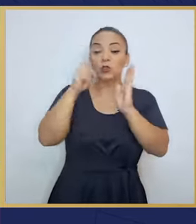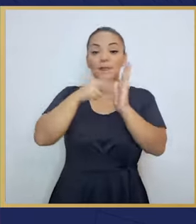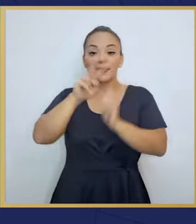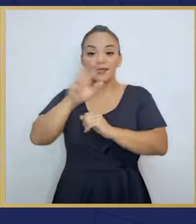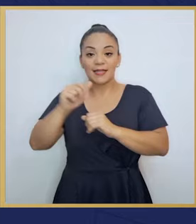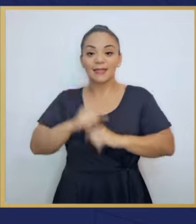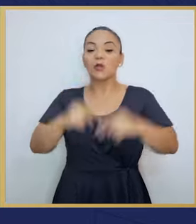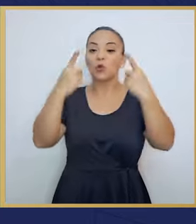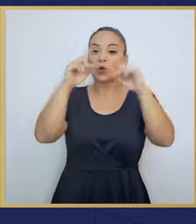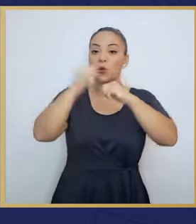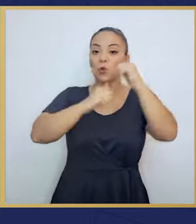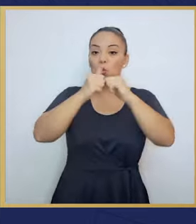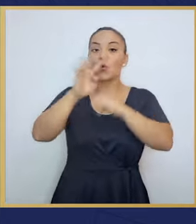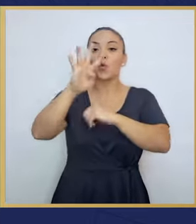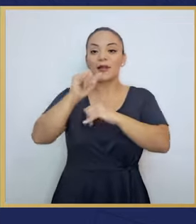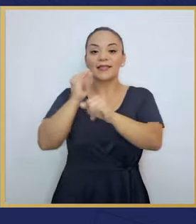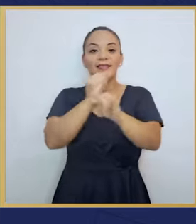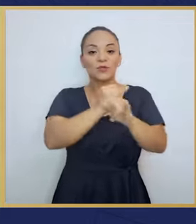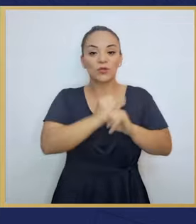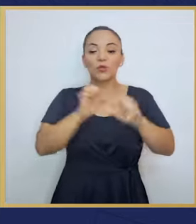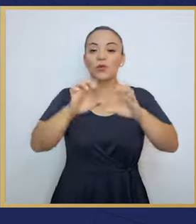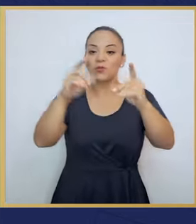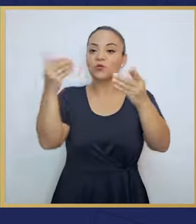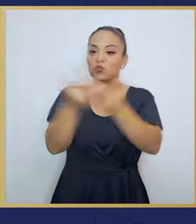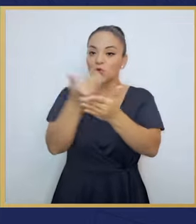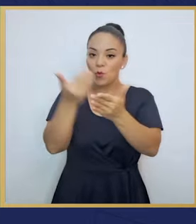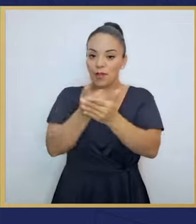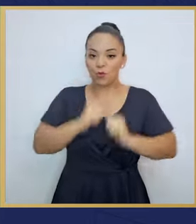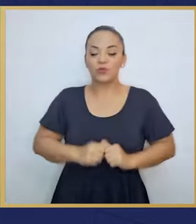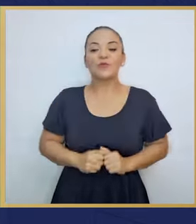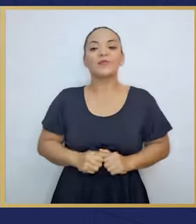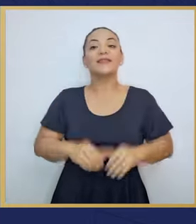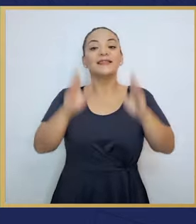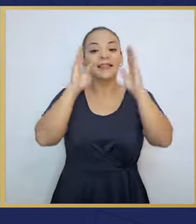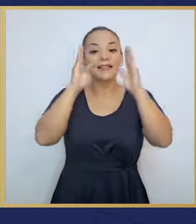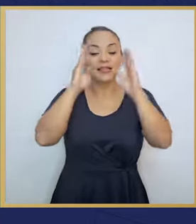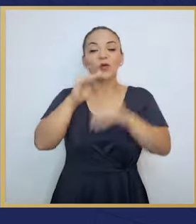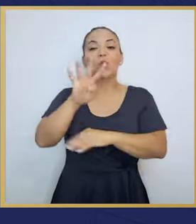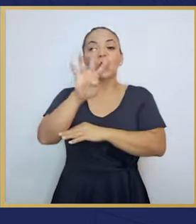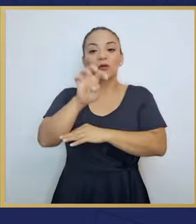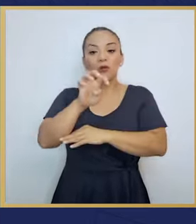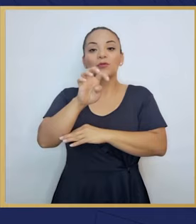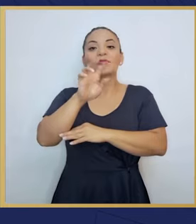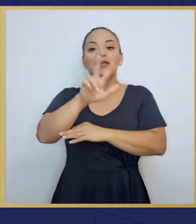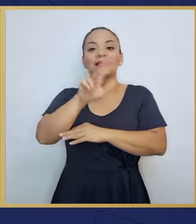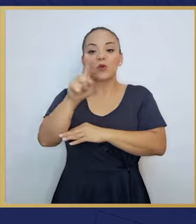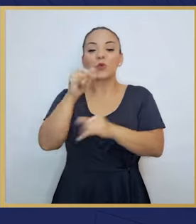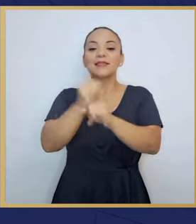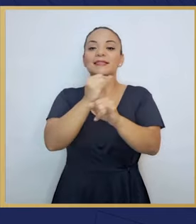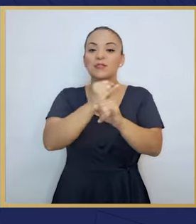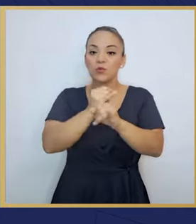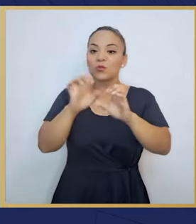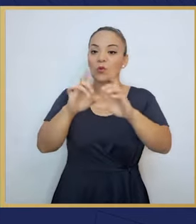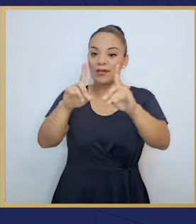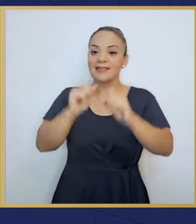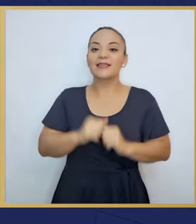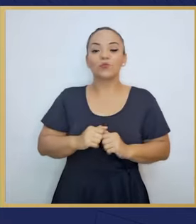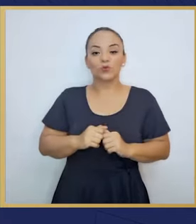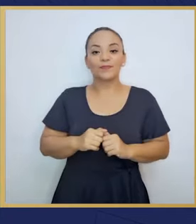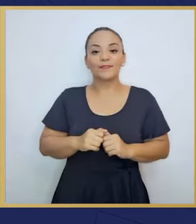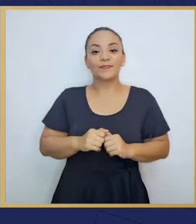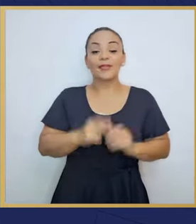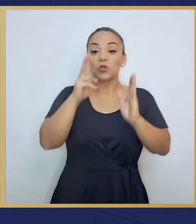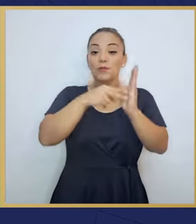2023 se construyeron 40 centros educativos nuevos y se atendieron 431 centros educativos. En